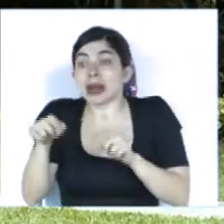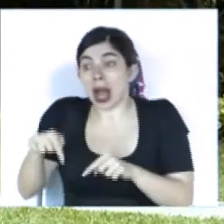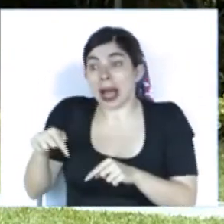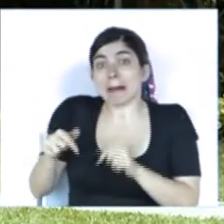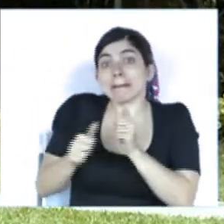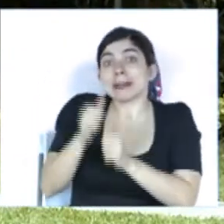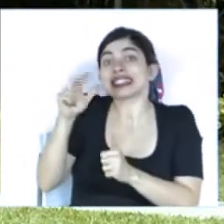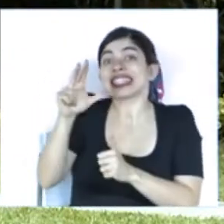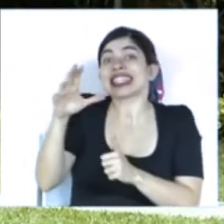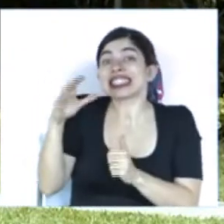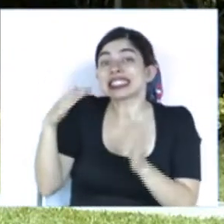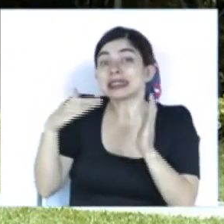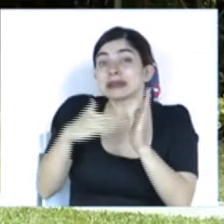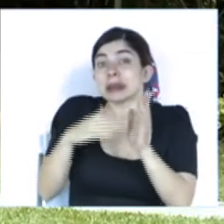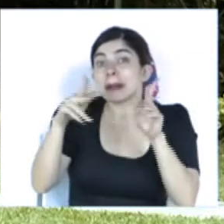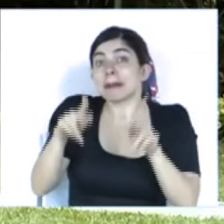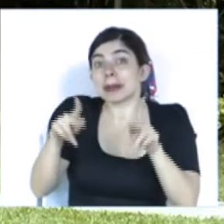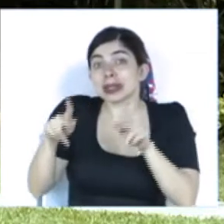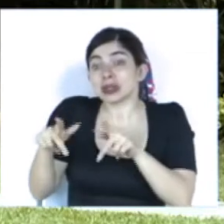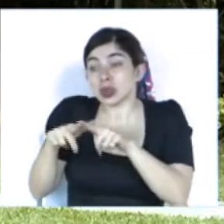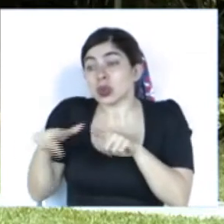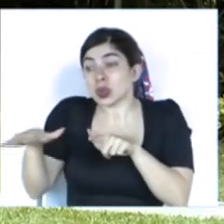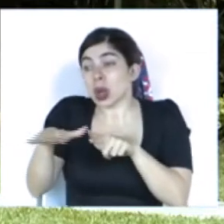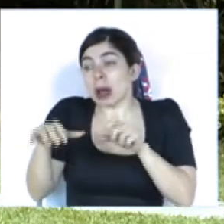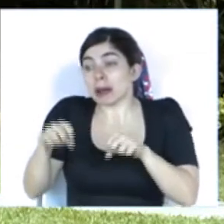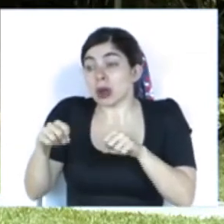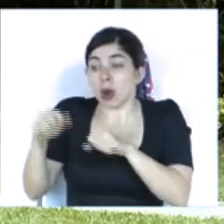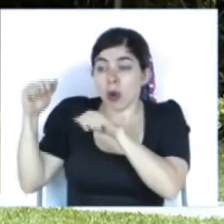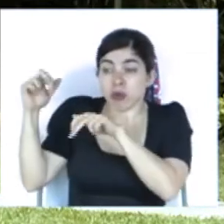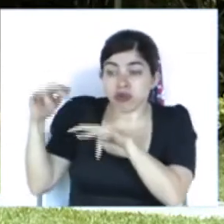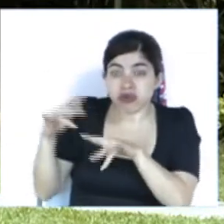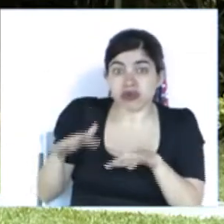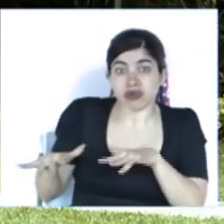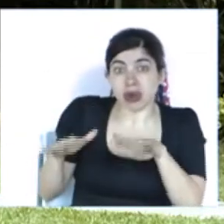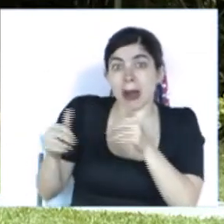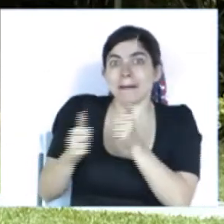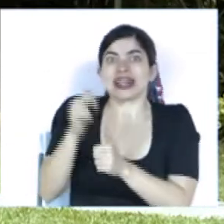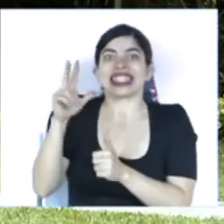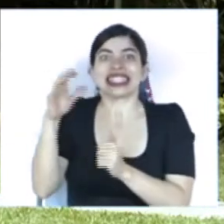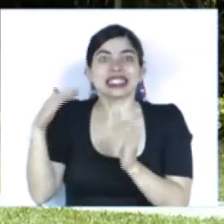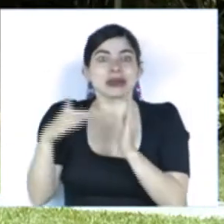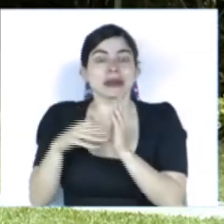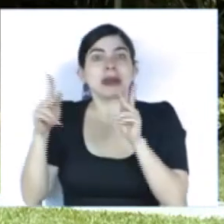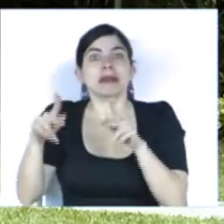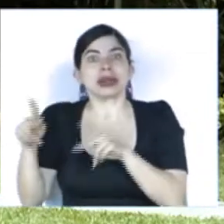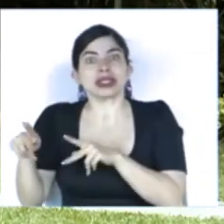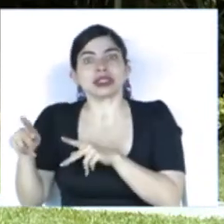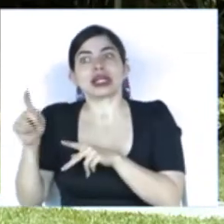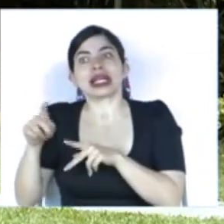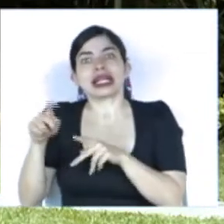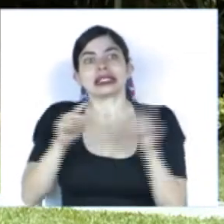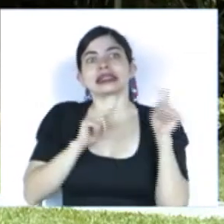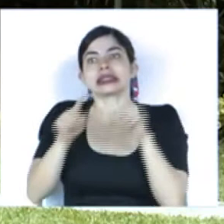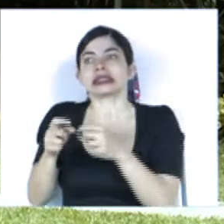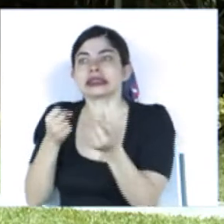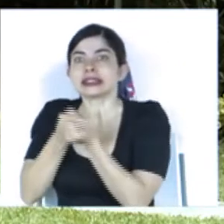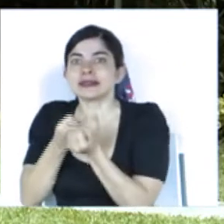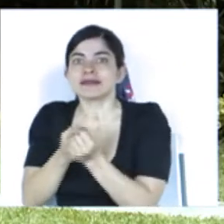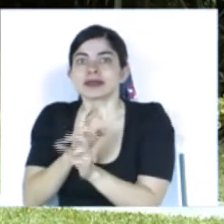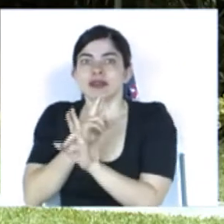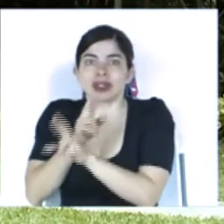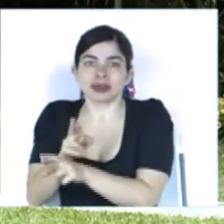personas en zonas vulnerables a inundaciones y deslizamientos han enfrentado consecuencias que han demandado una respuesta oportuna